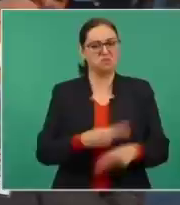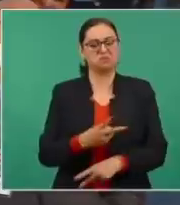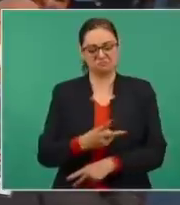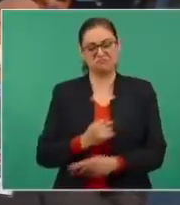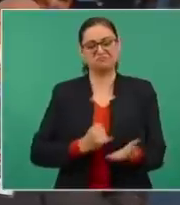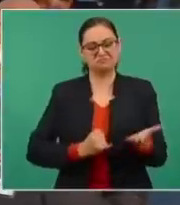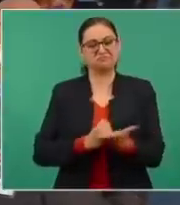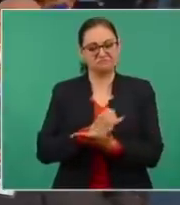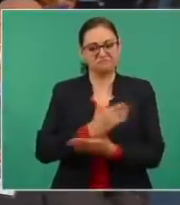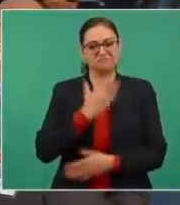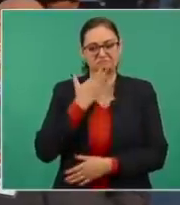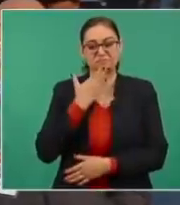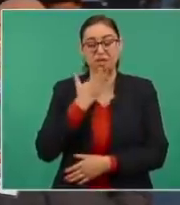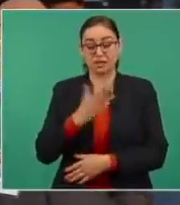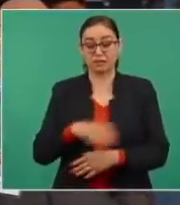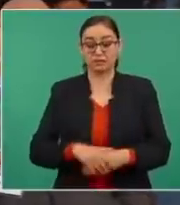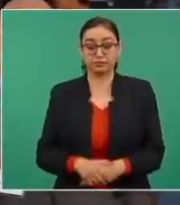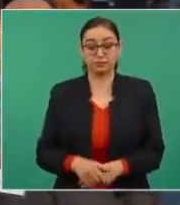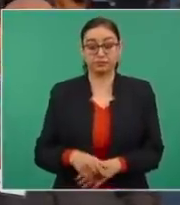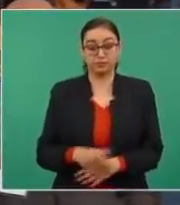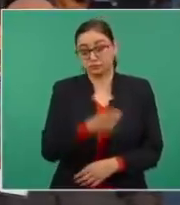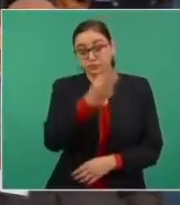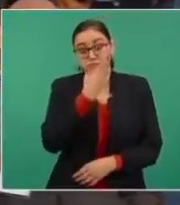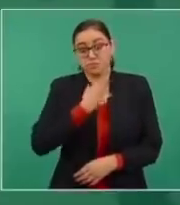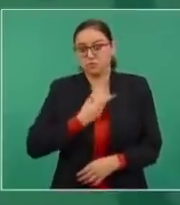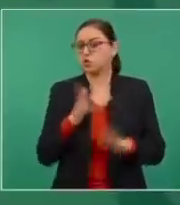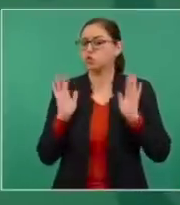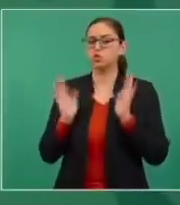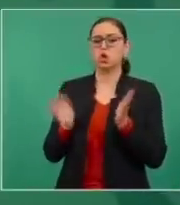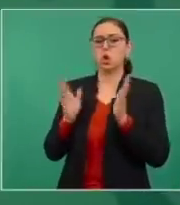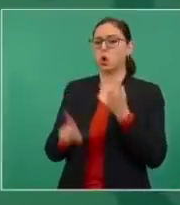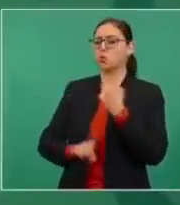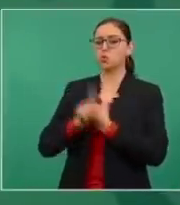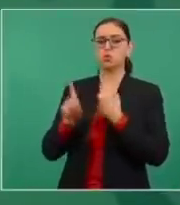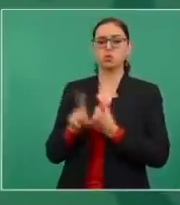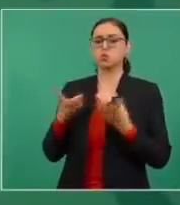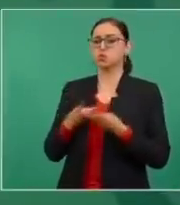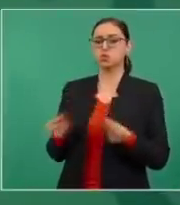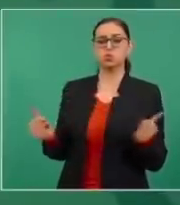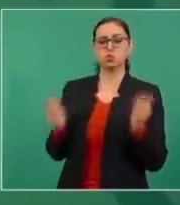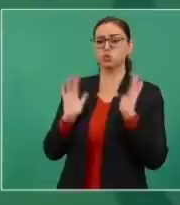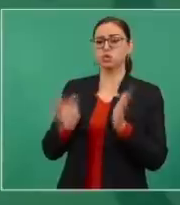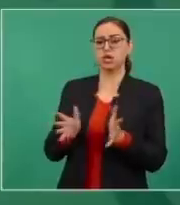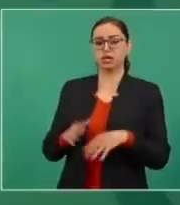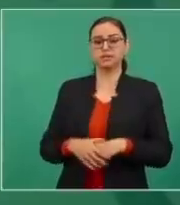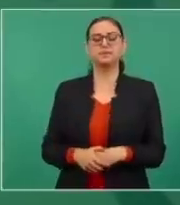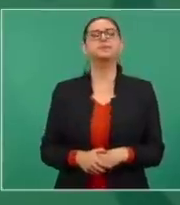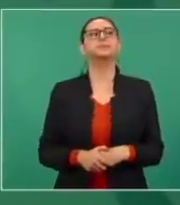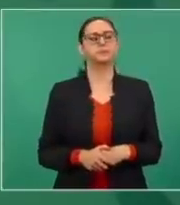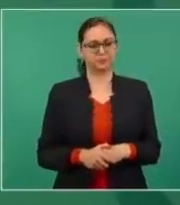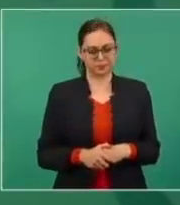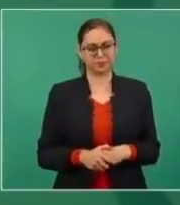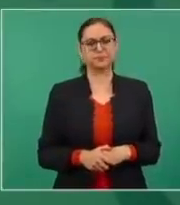A mí me dijeron que ya estaba resuelto. hay que aclarar también, porque todo